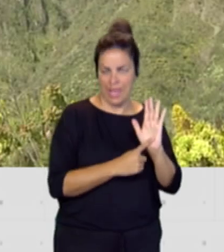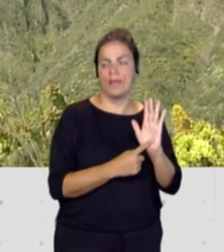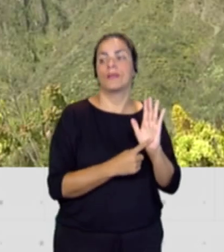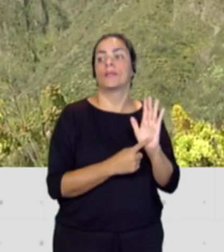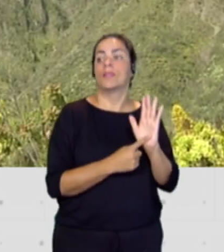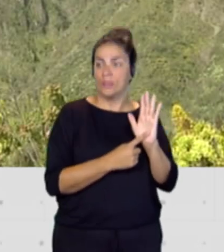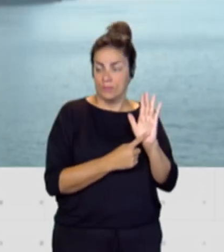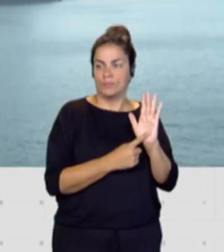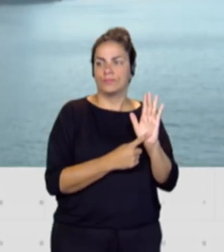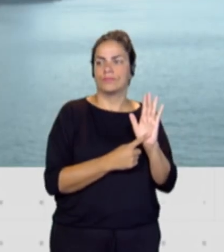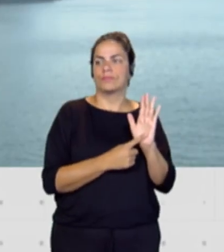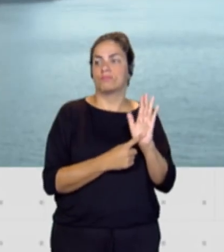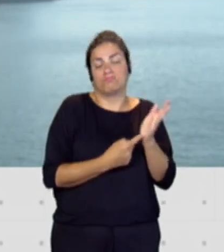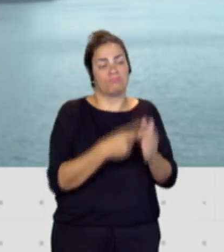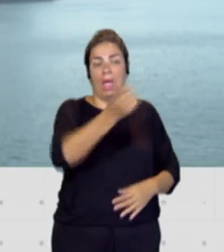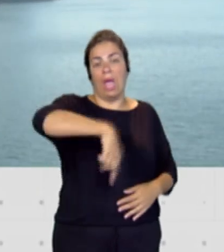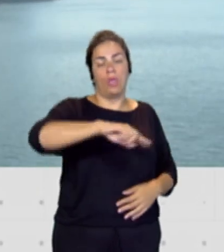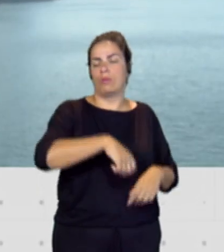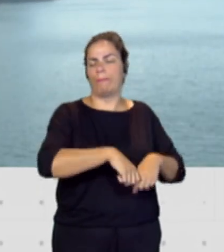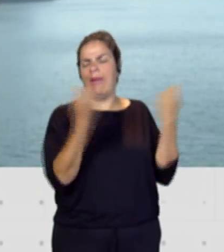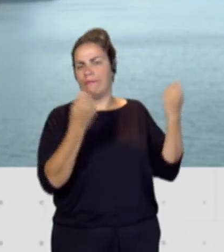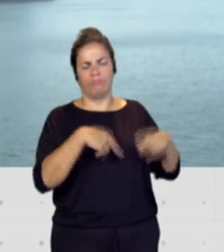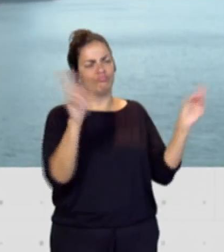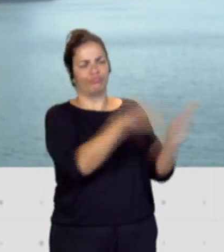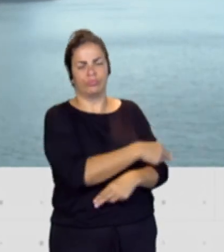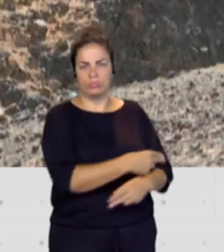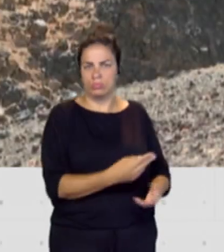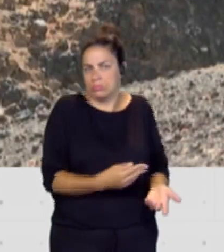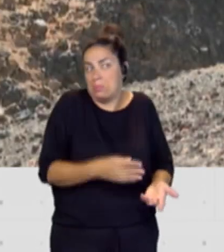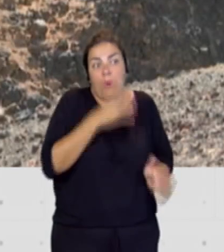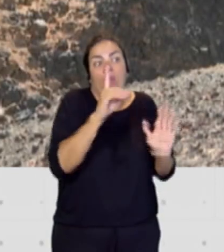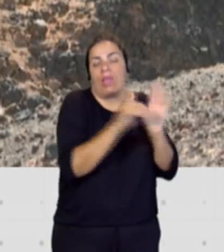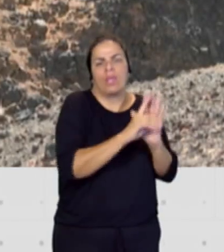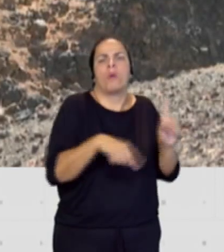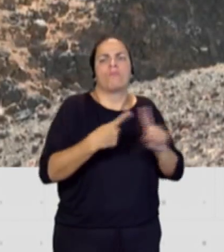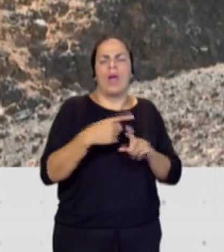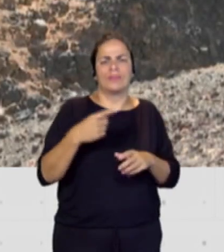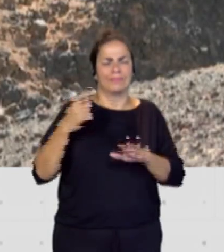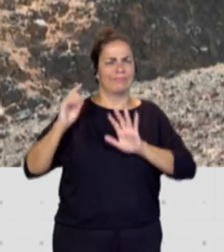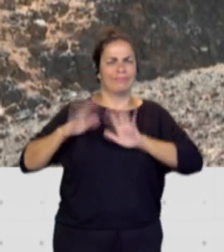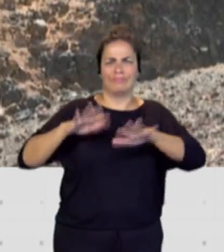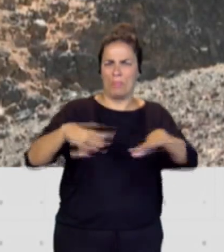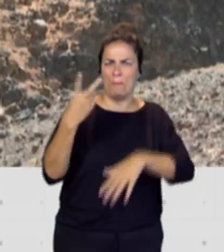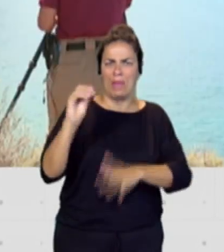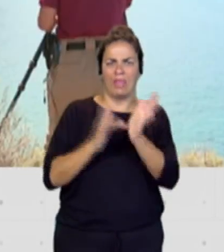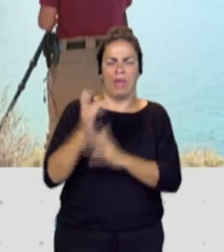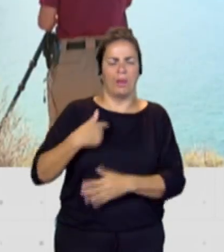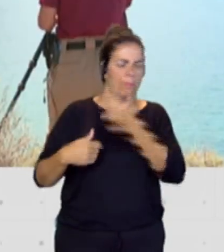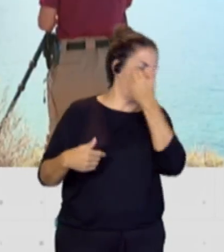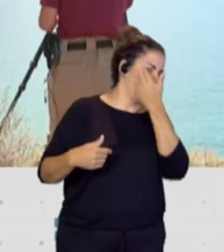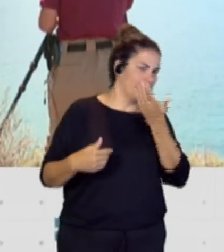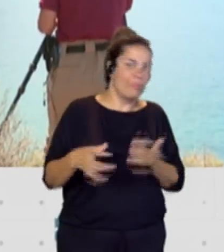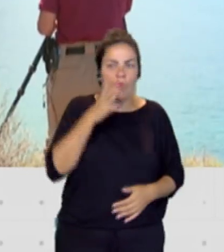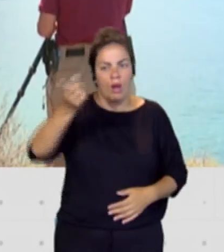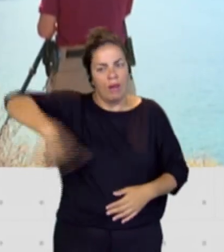ellos se lo cargan por decreto sin escuchar precisamente esas reivindicaciones participativas del 20 de abril hacia un modelo mucho más